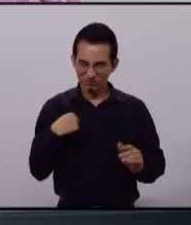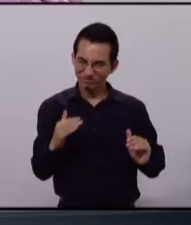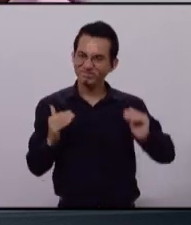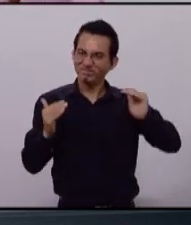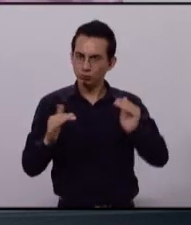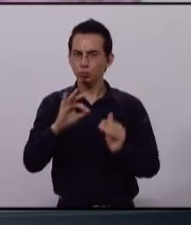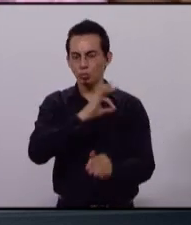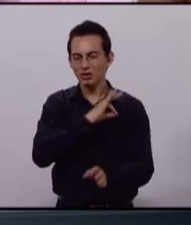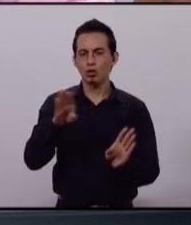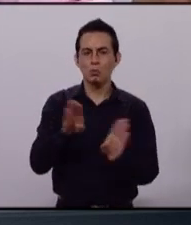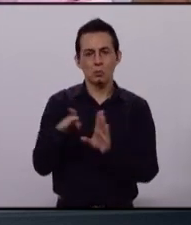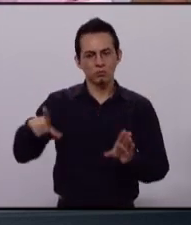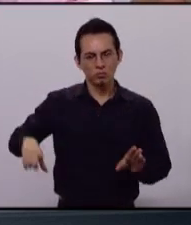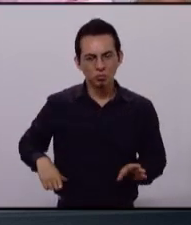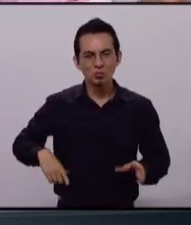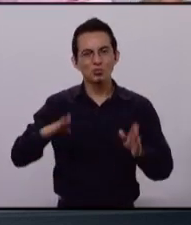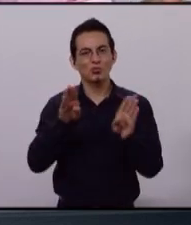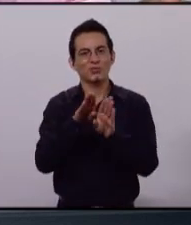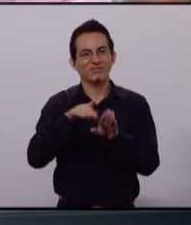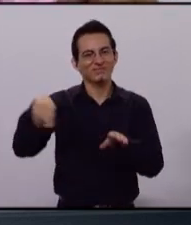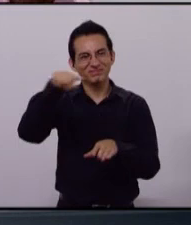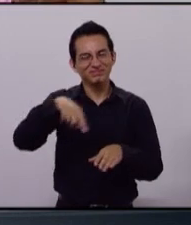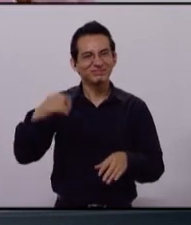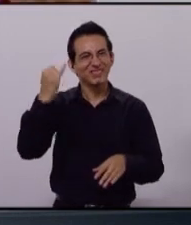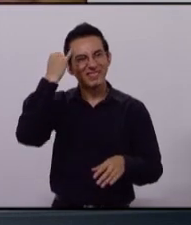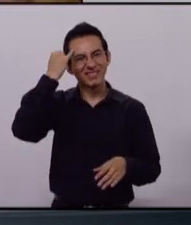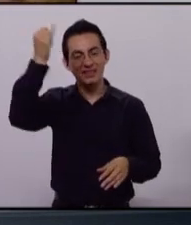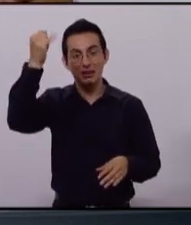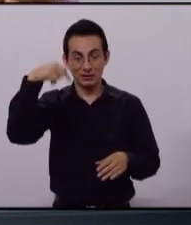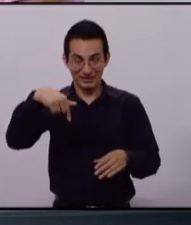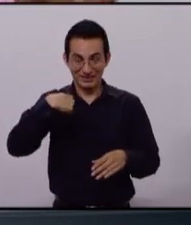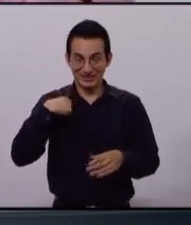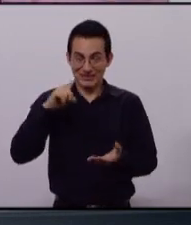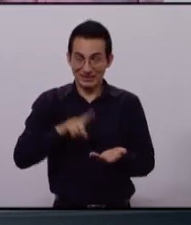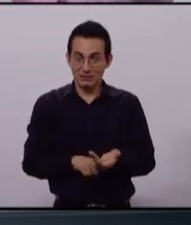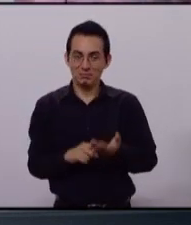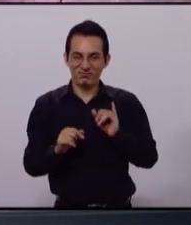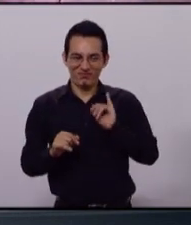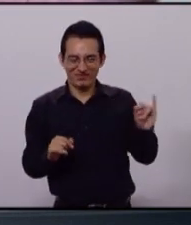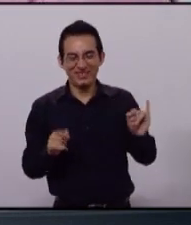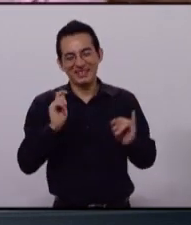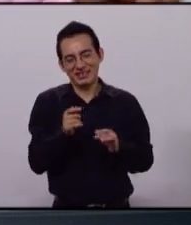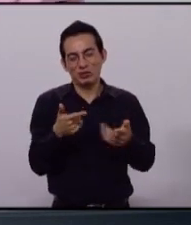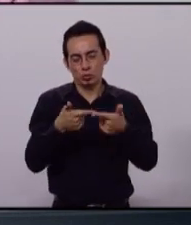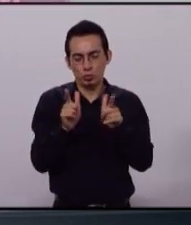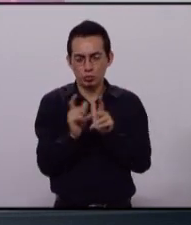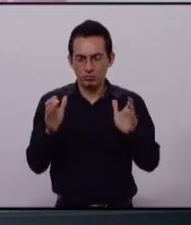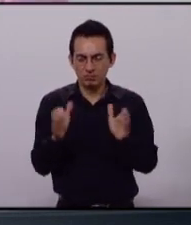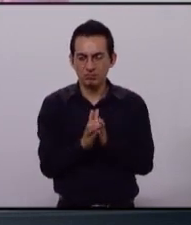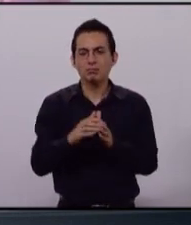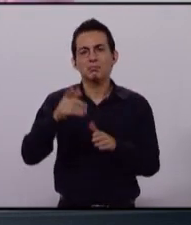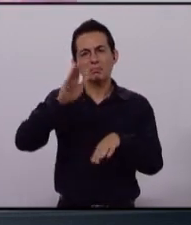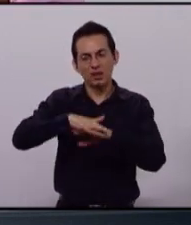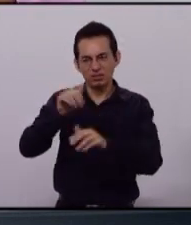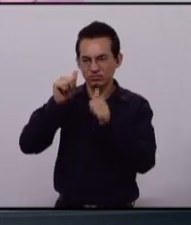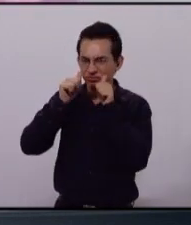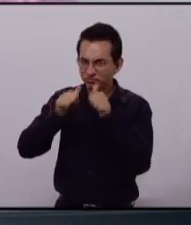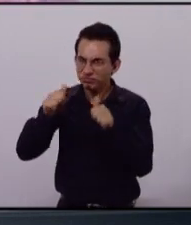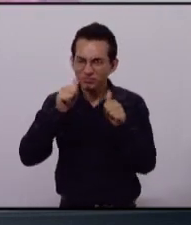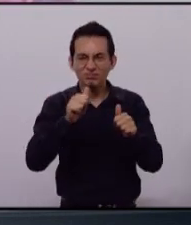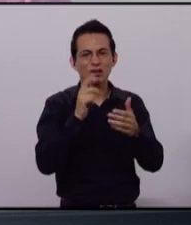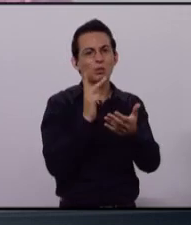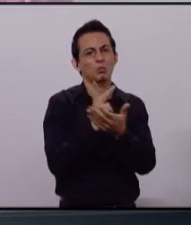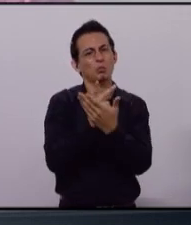gobernar con un sentido social. El partido de izquierda va siempre encaminado a la gente que menos tiene. Parte de nuestras